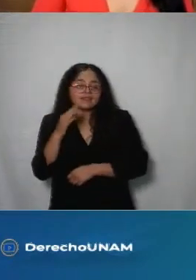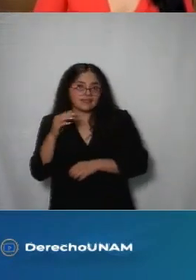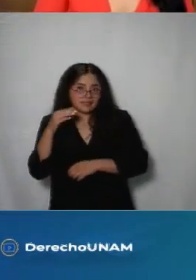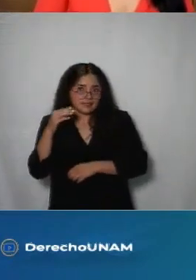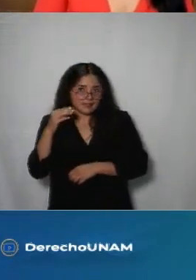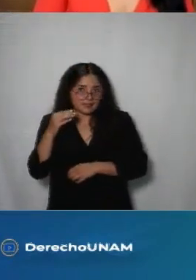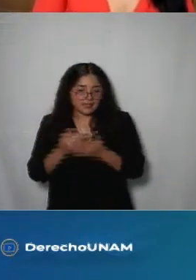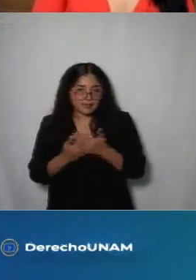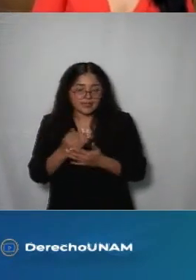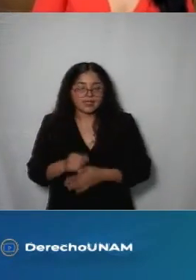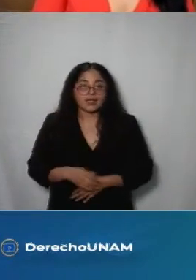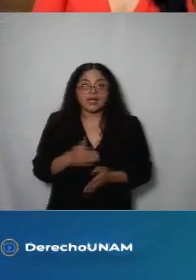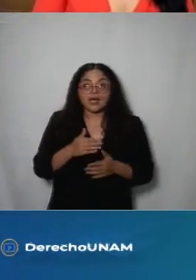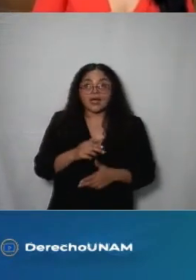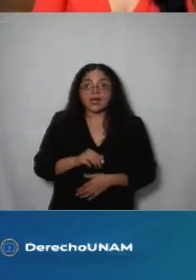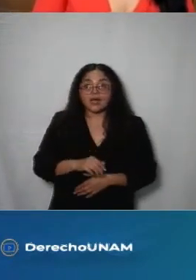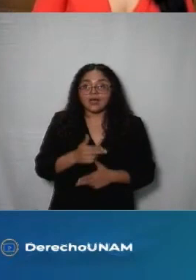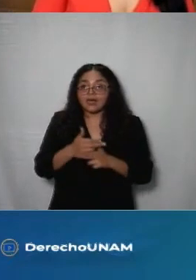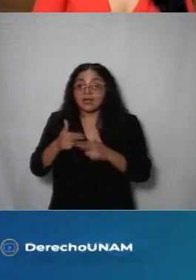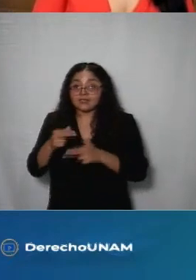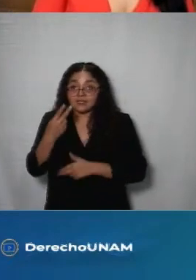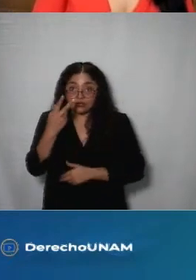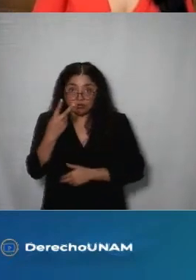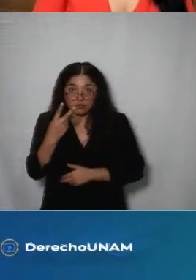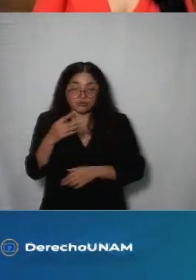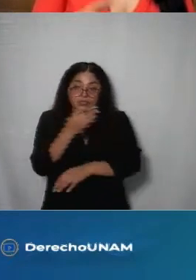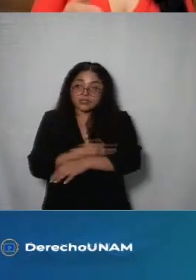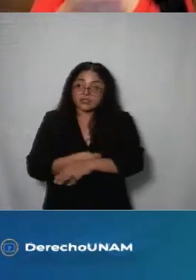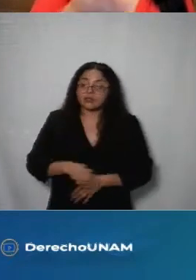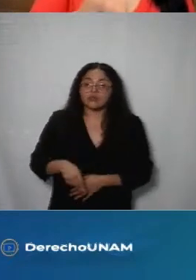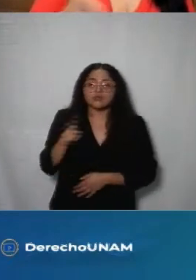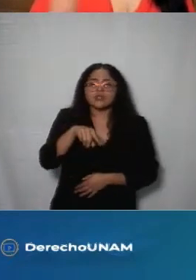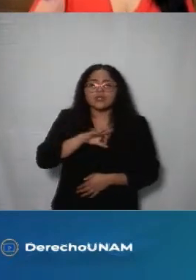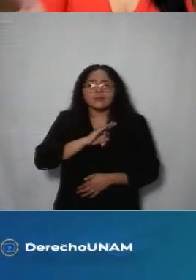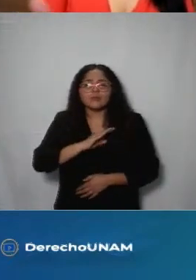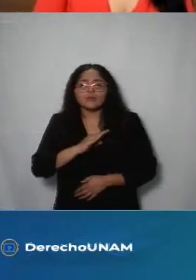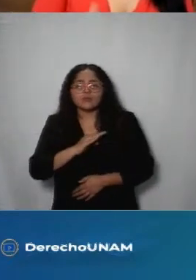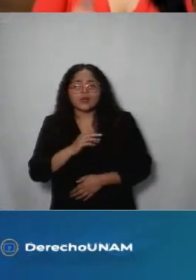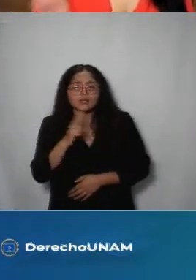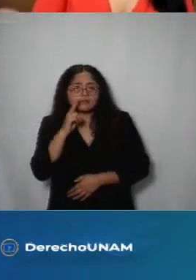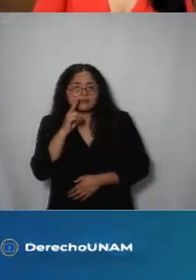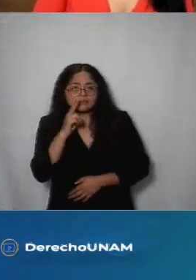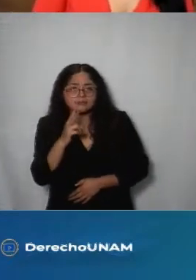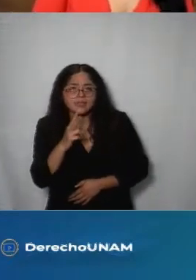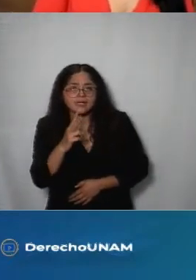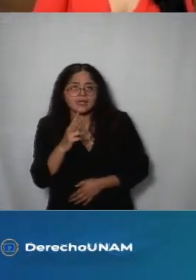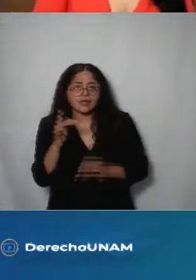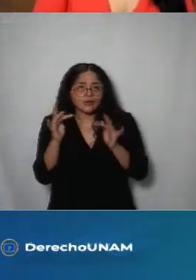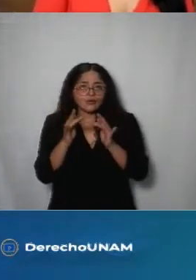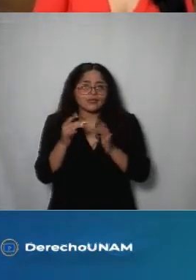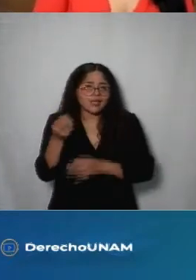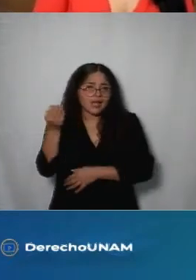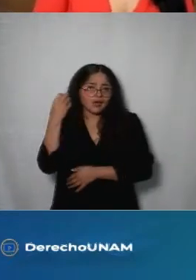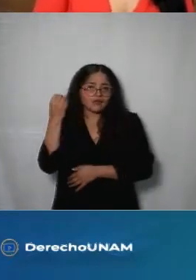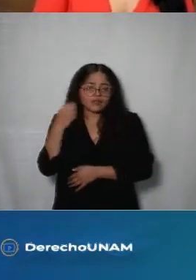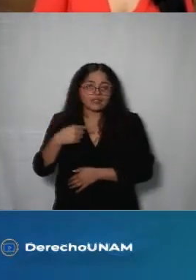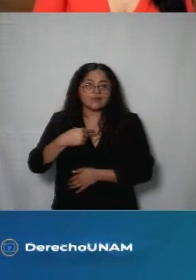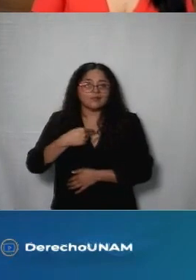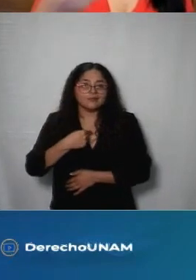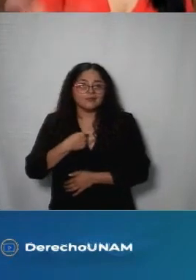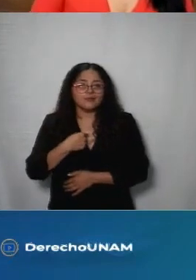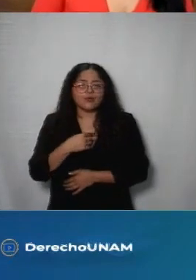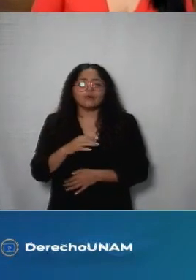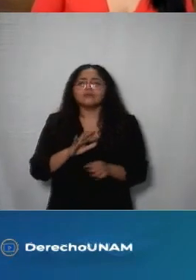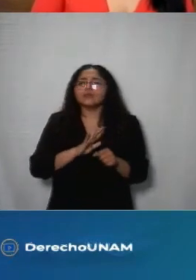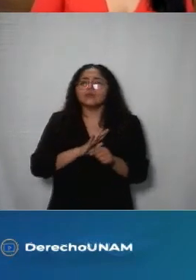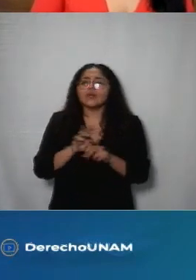menos como hasta las 2 de la tarde y lo que van a poder es ustedes seguir diversos paneles en particular a mí me toca empujar